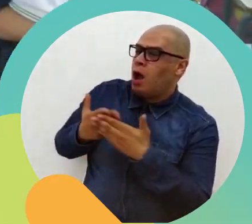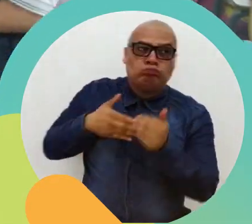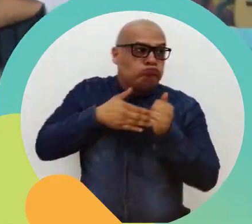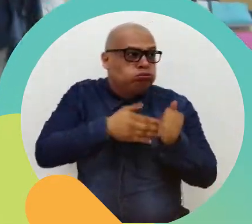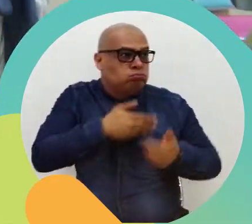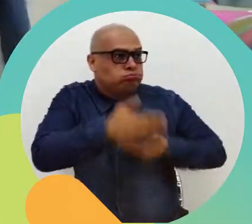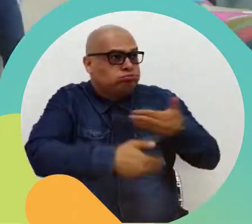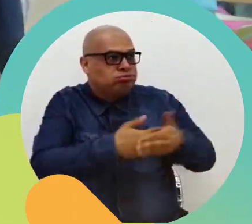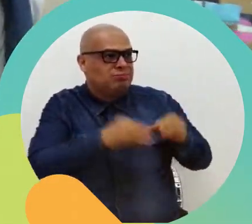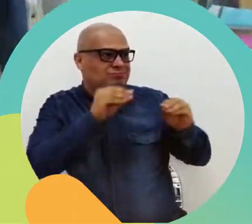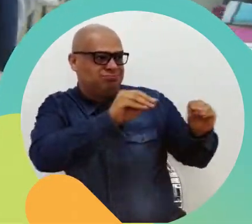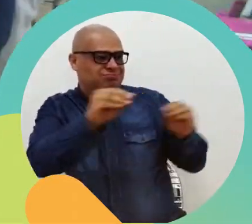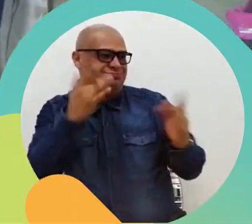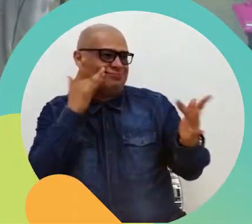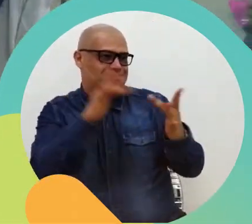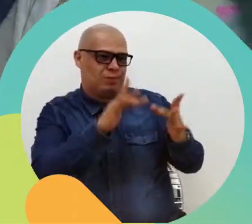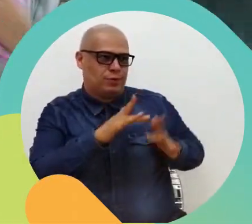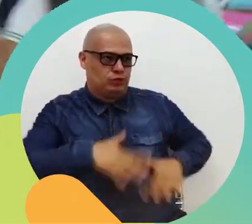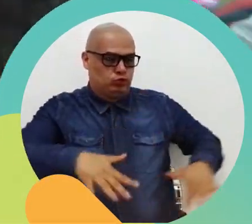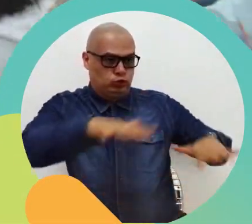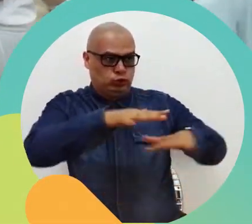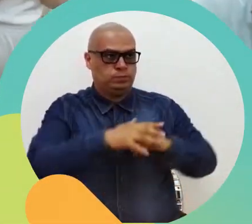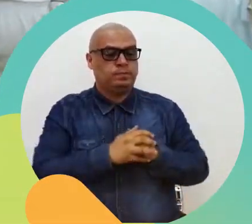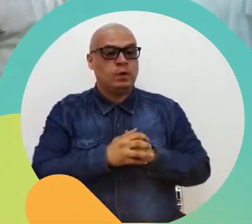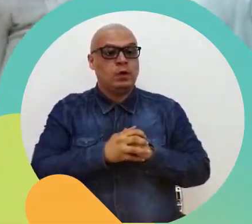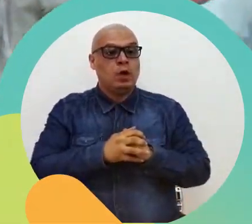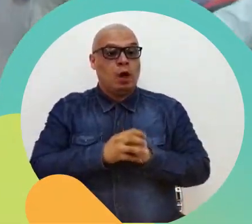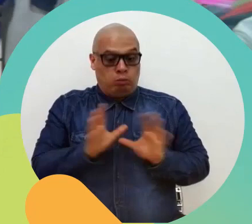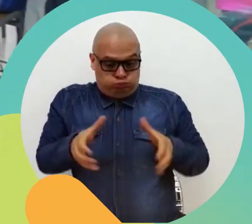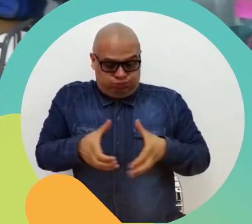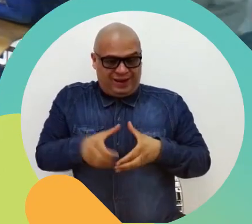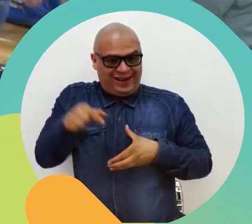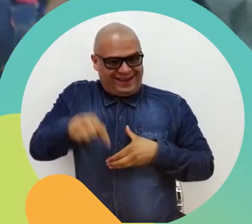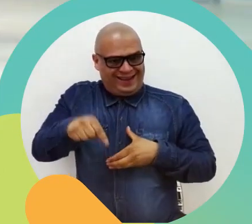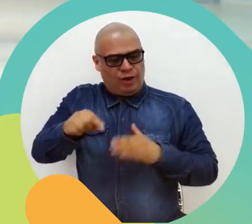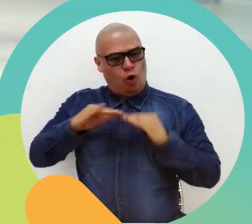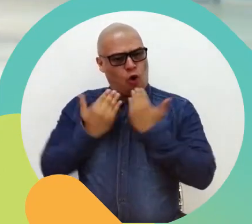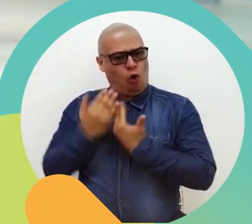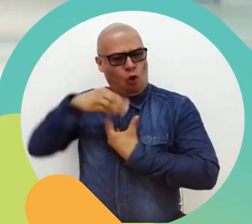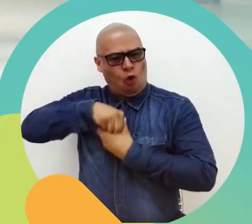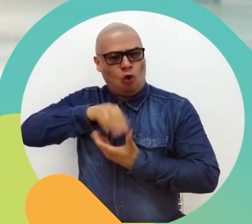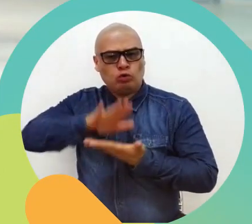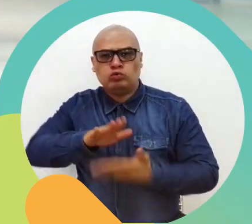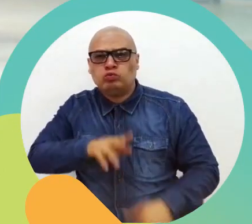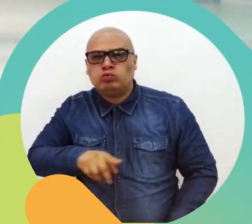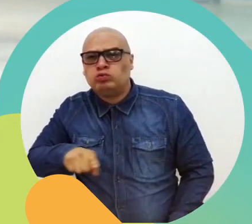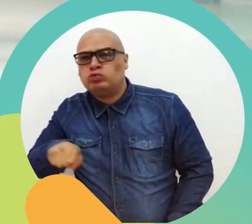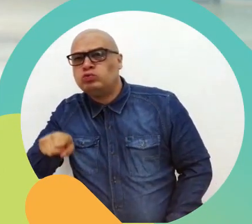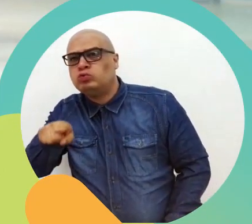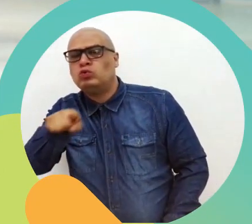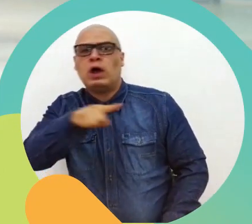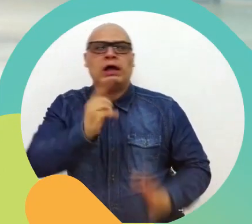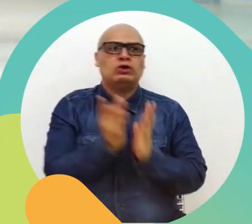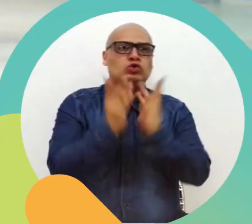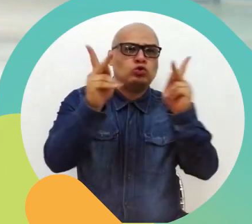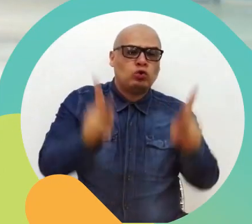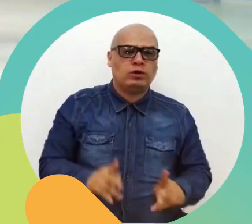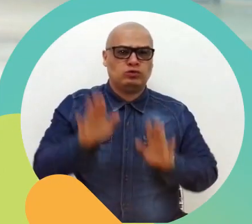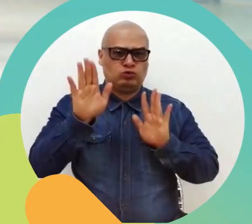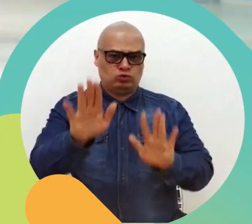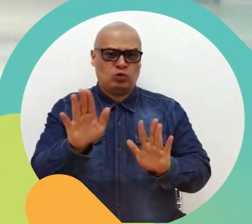se ha visto anteriormente de que los estudiantes y chicos con discapacidad